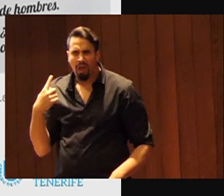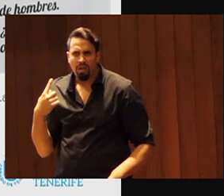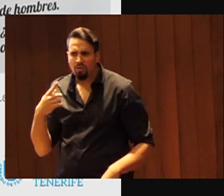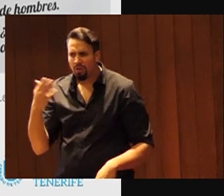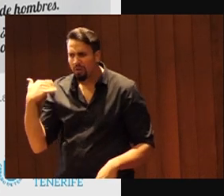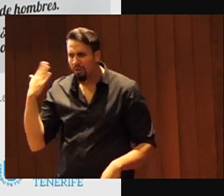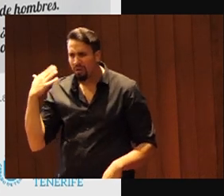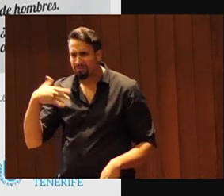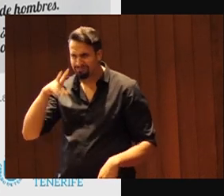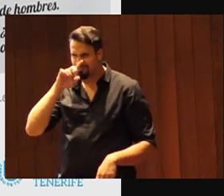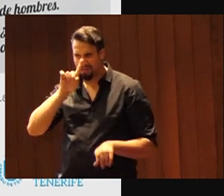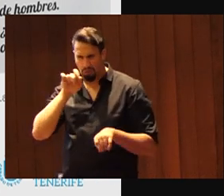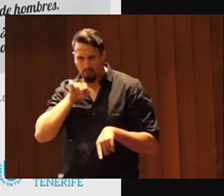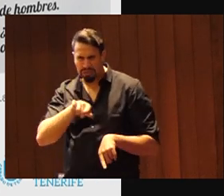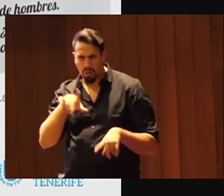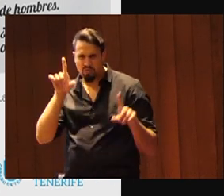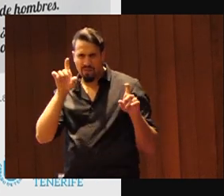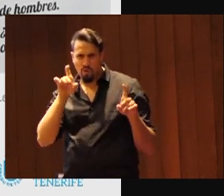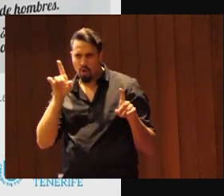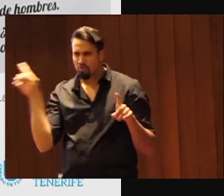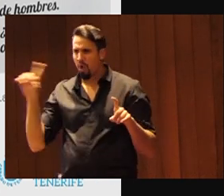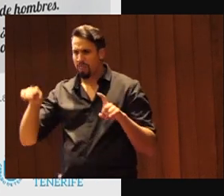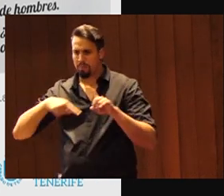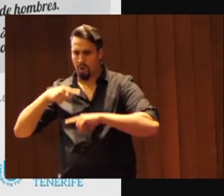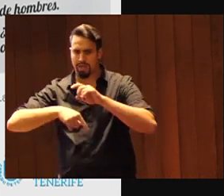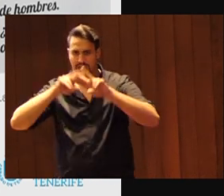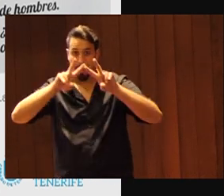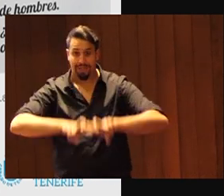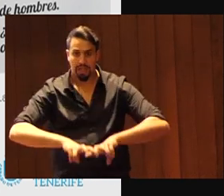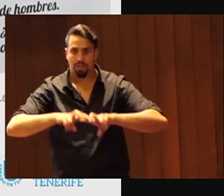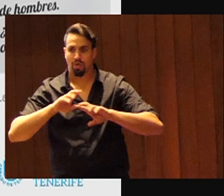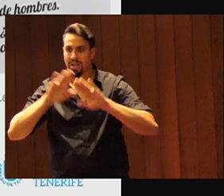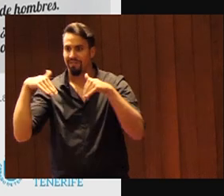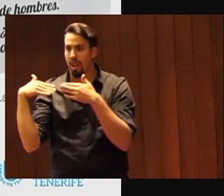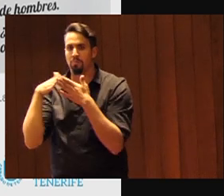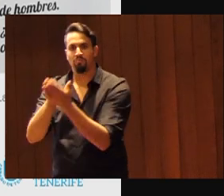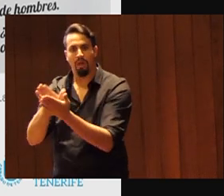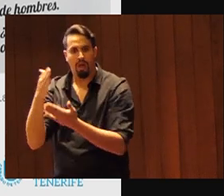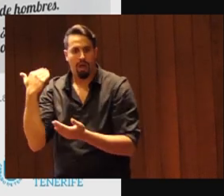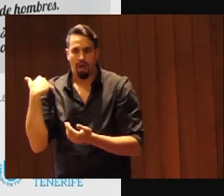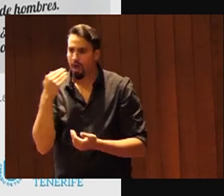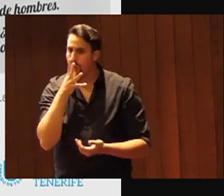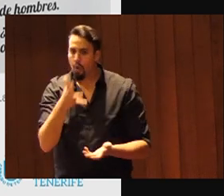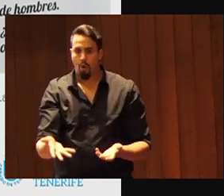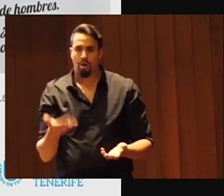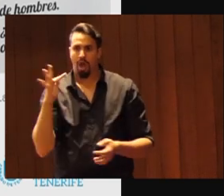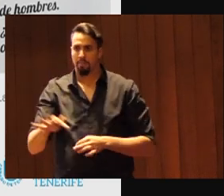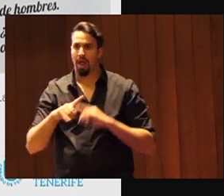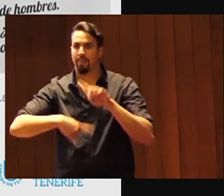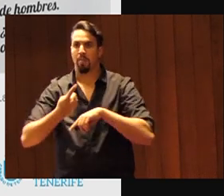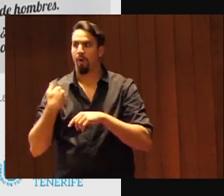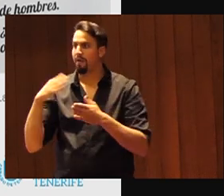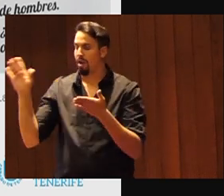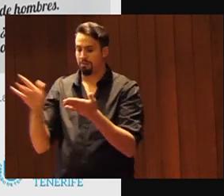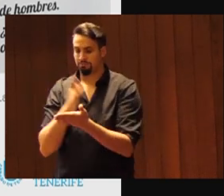pensé es que realmente le saqué una foto luego hice mi investigación y se acaba de publicar y pasé todas las hojas